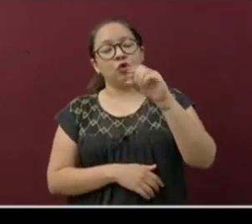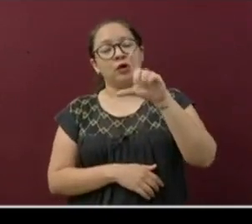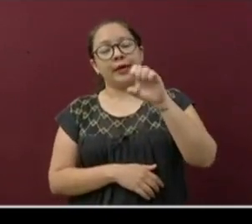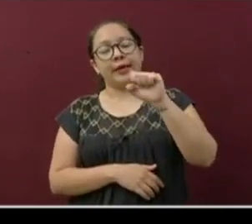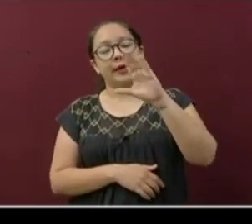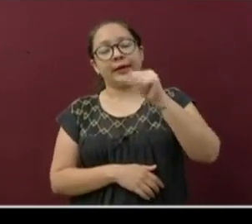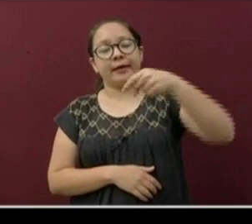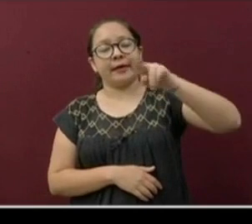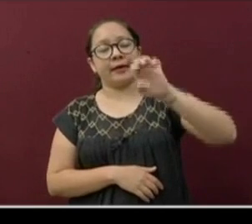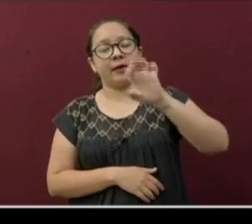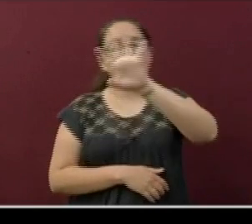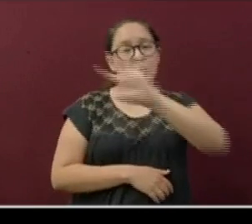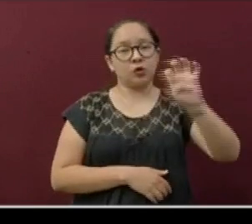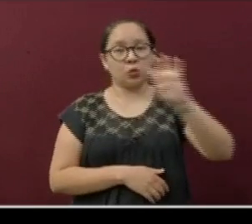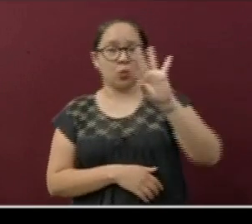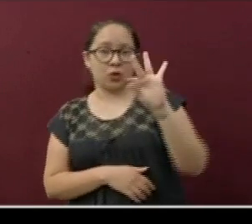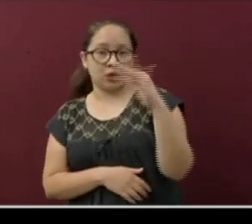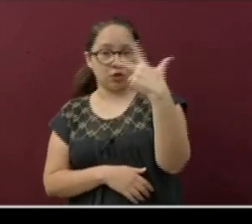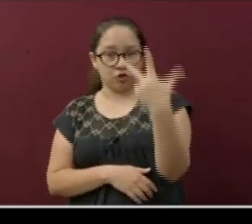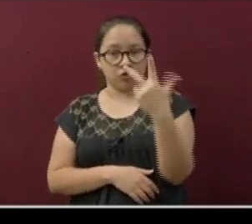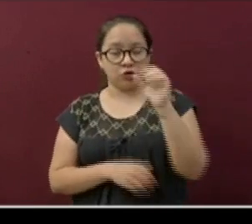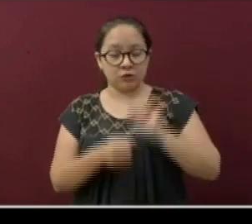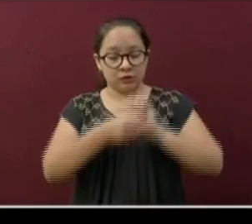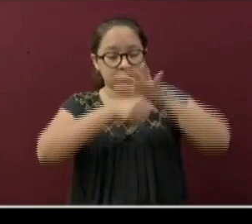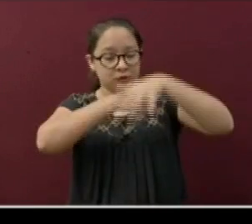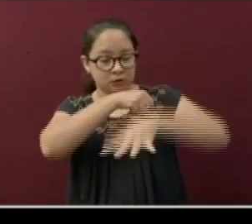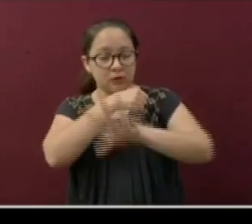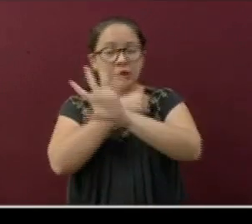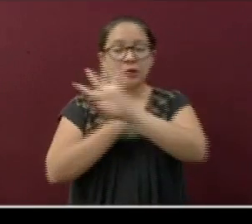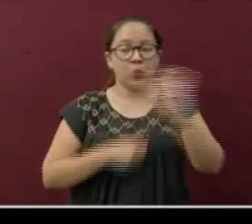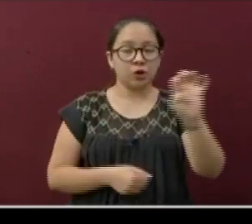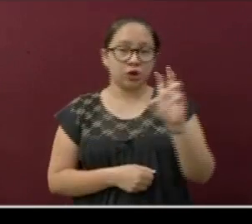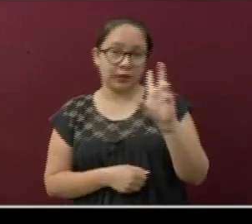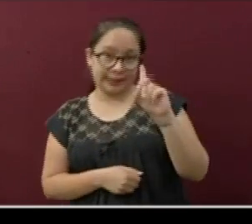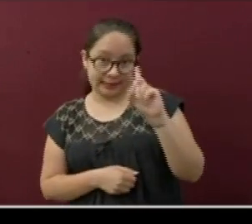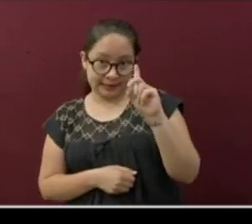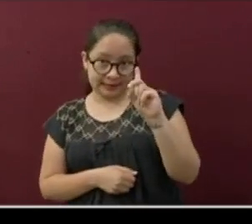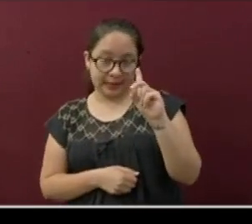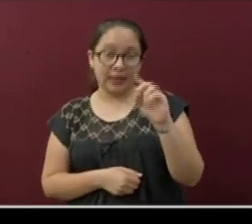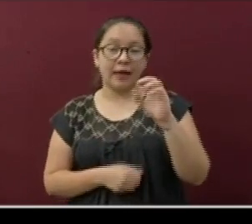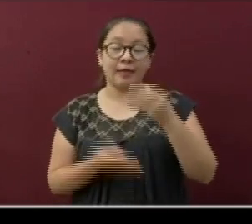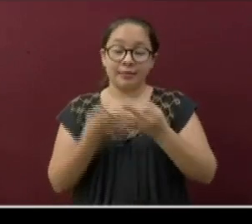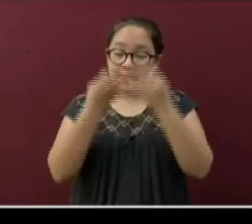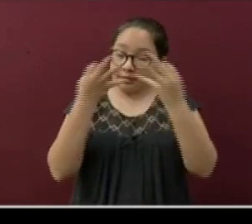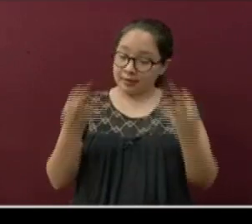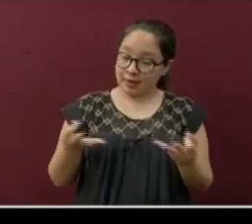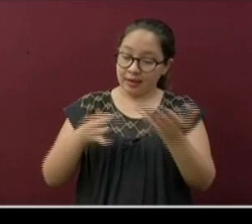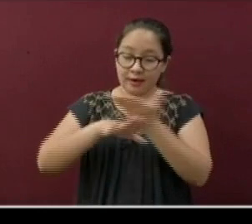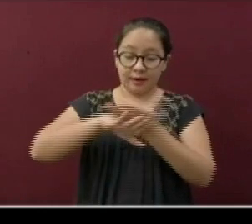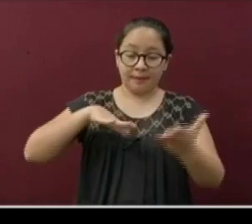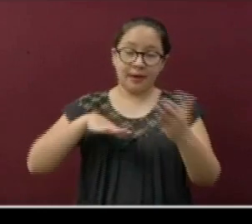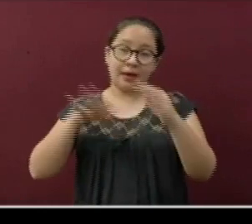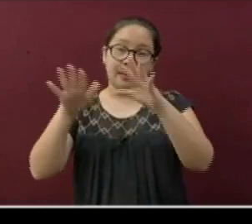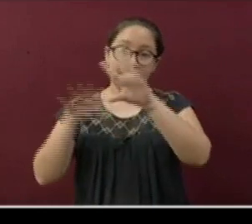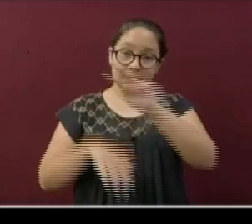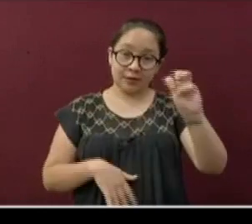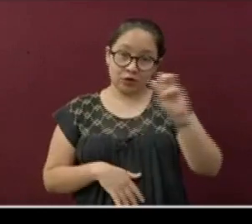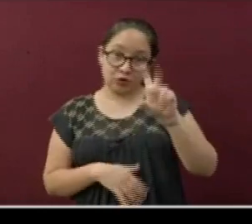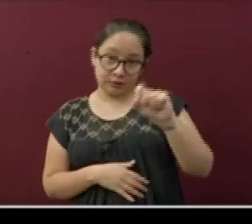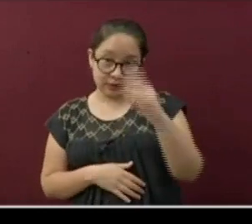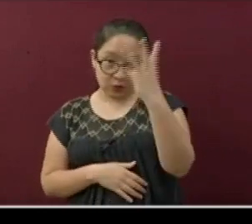448, San Andrés Tuxla 430, Tierra Blanca 329,